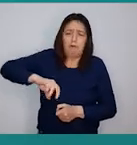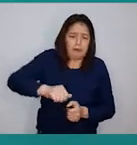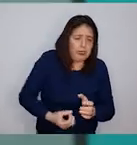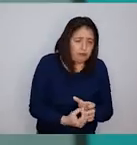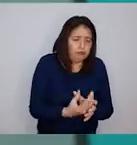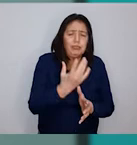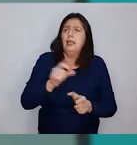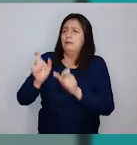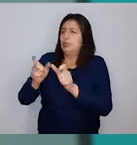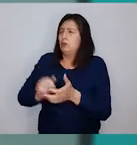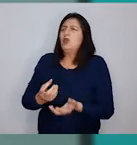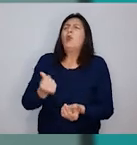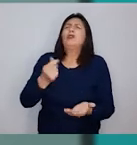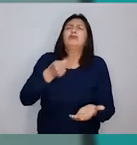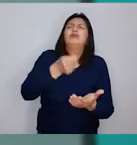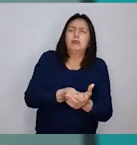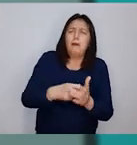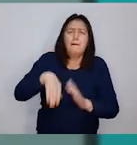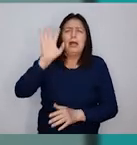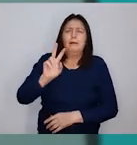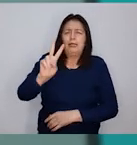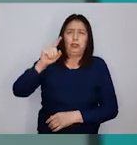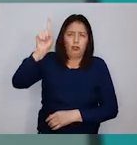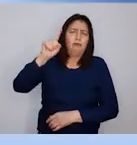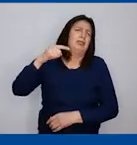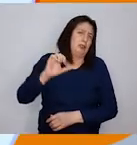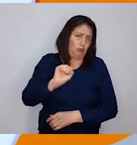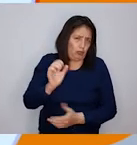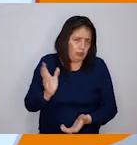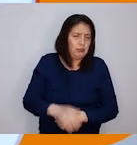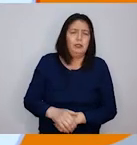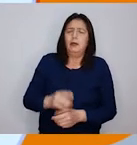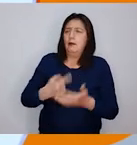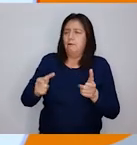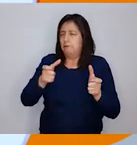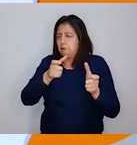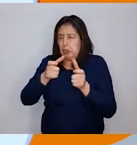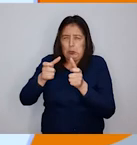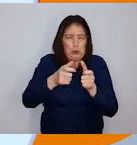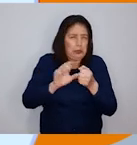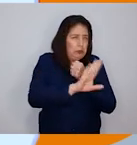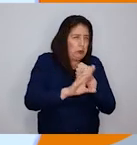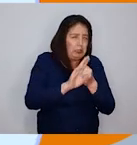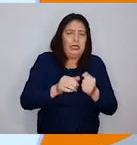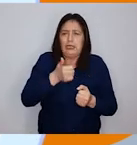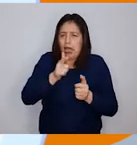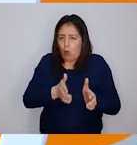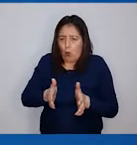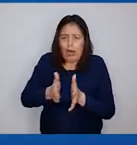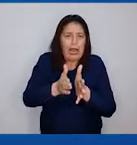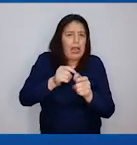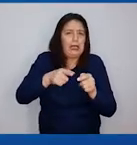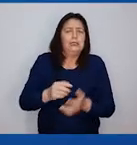poblacional. La inversión es más de 21 millones de soles. Para el monitoreo de la seguridad de presas, desde el